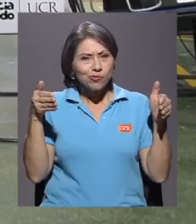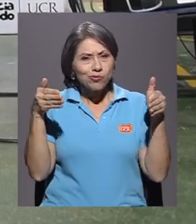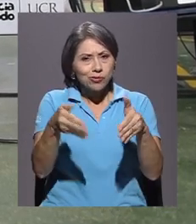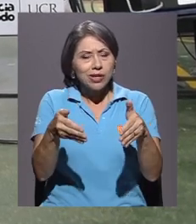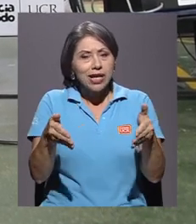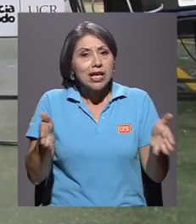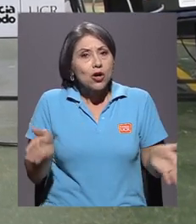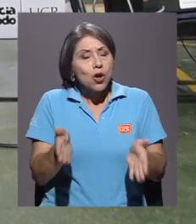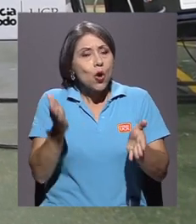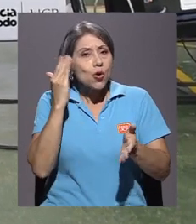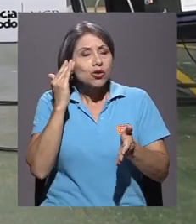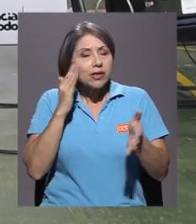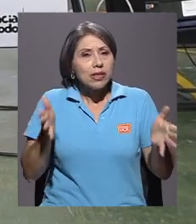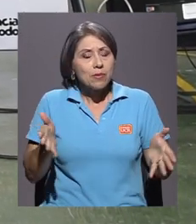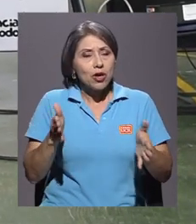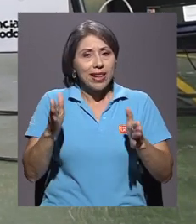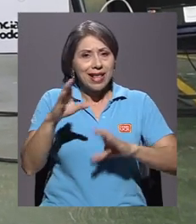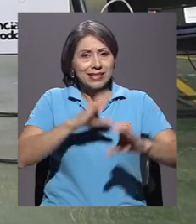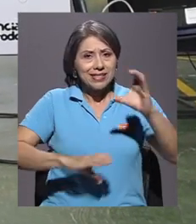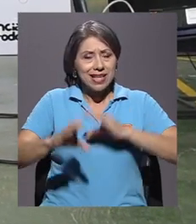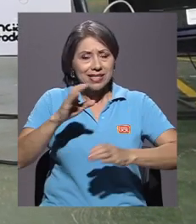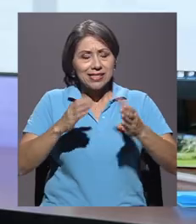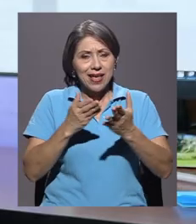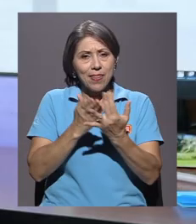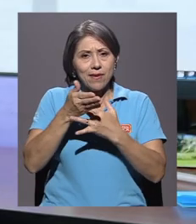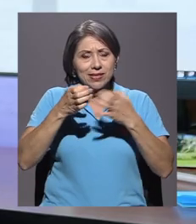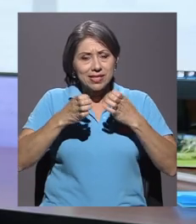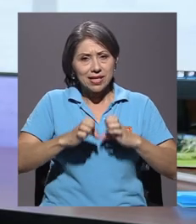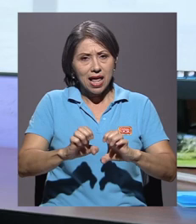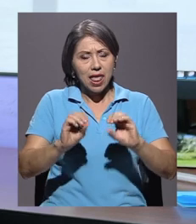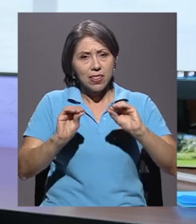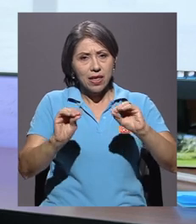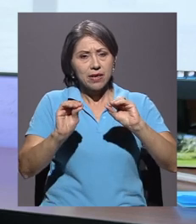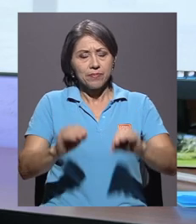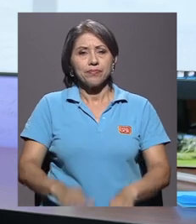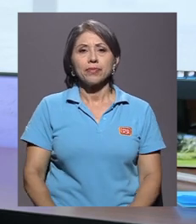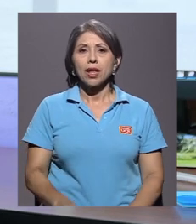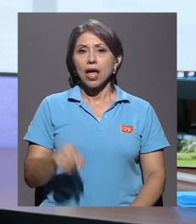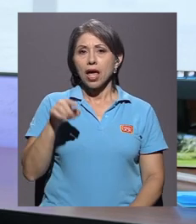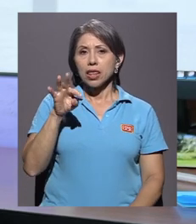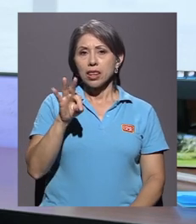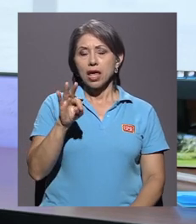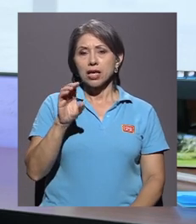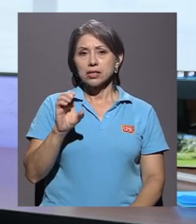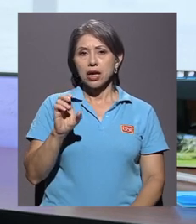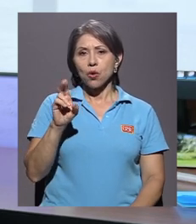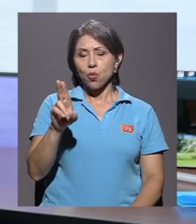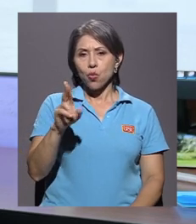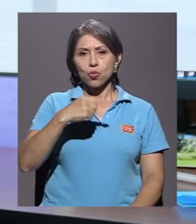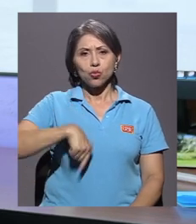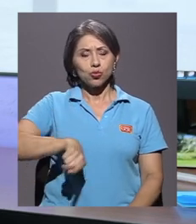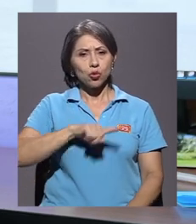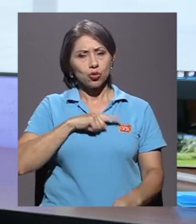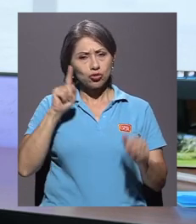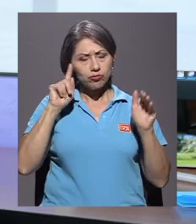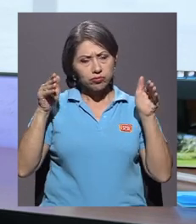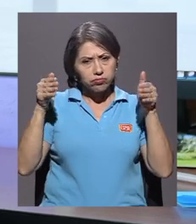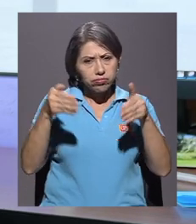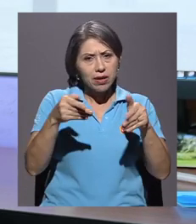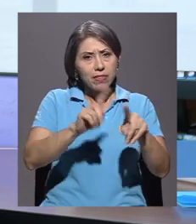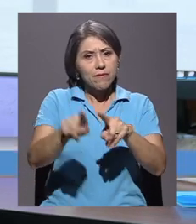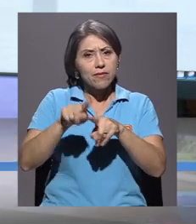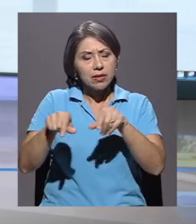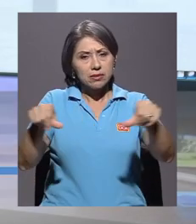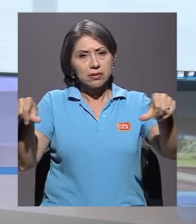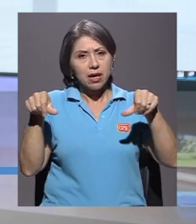estrategias de enseñanza. En el TCU nos hemos enfocado en varias ramas, lo hemos